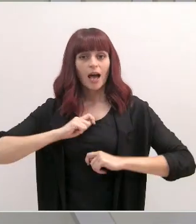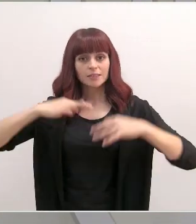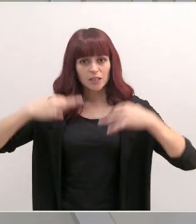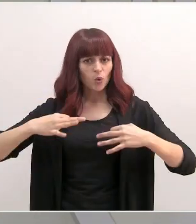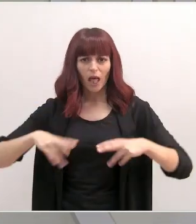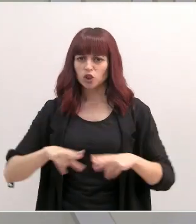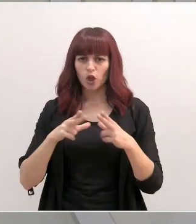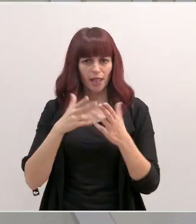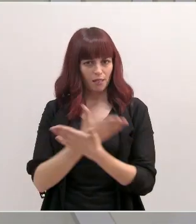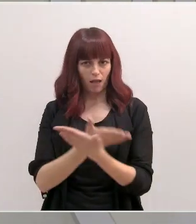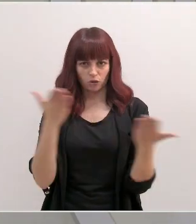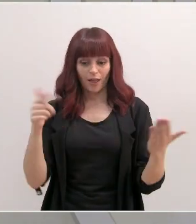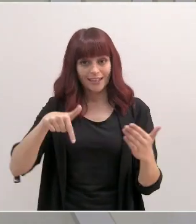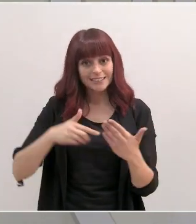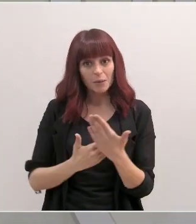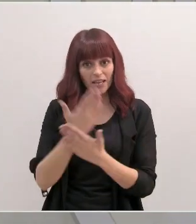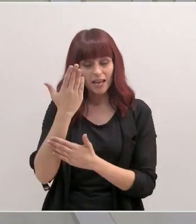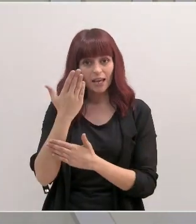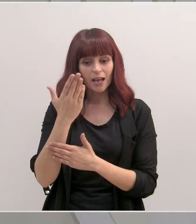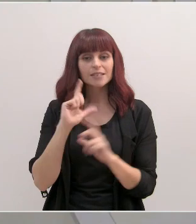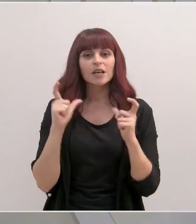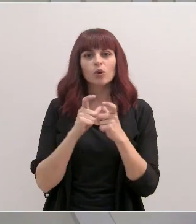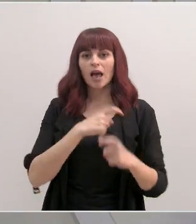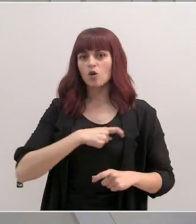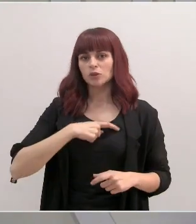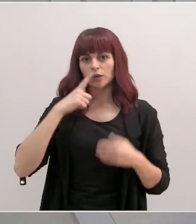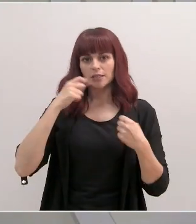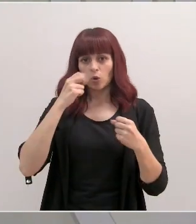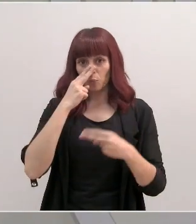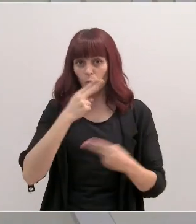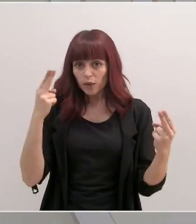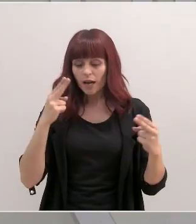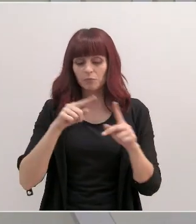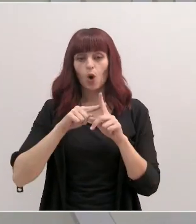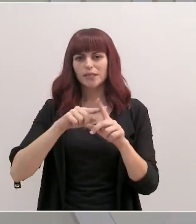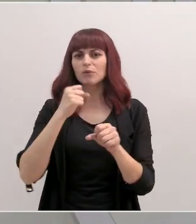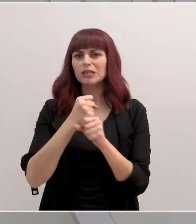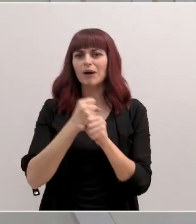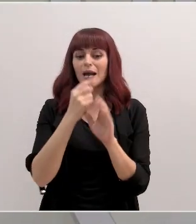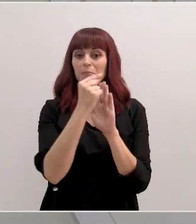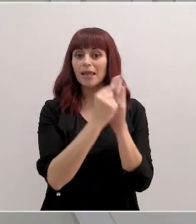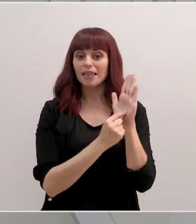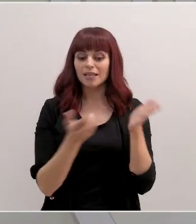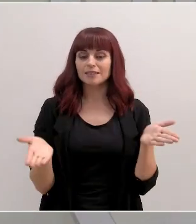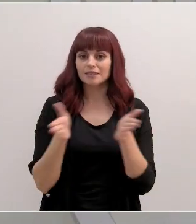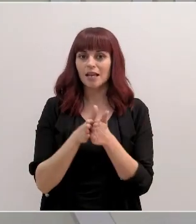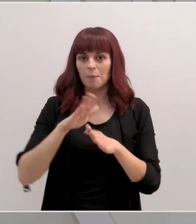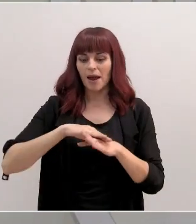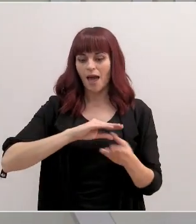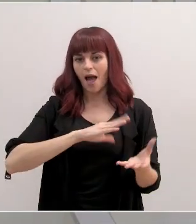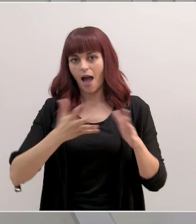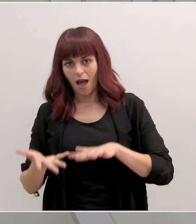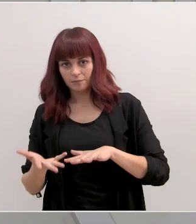toda la sociedad. Esta mañana se reúne la Comisión de Salud Pública para trabajar en las medidas conjuntas a adoptar y que se